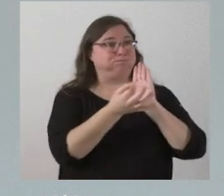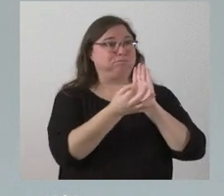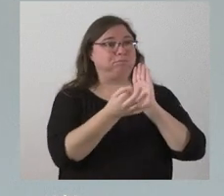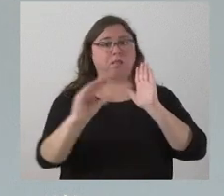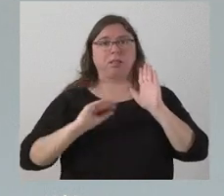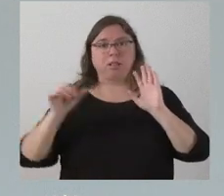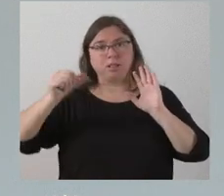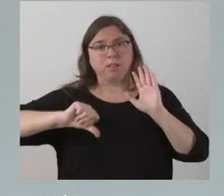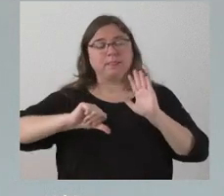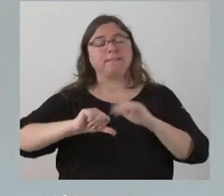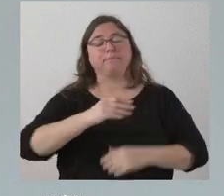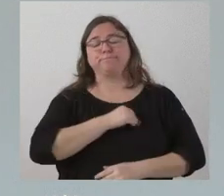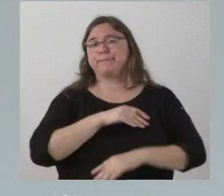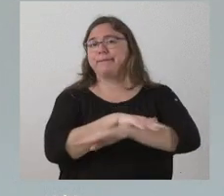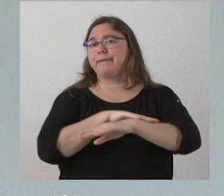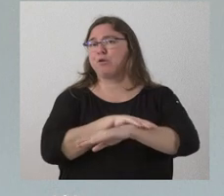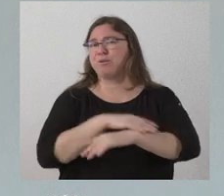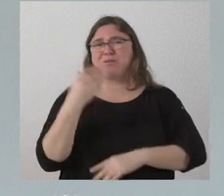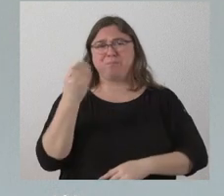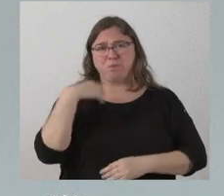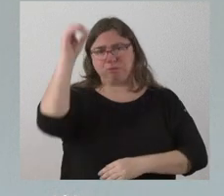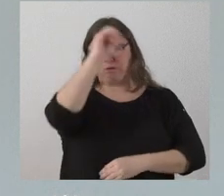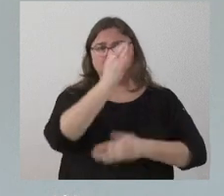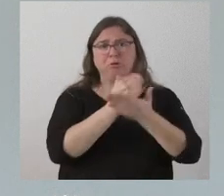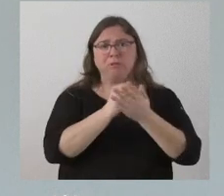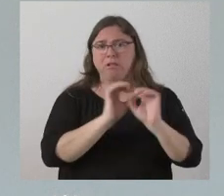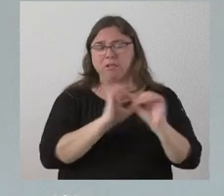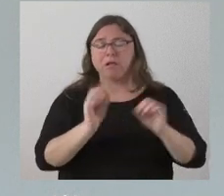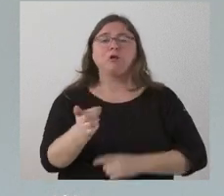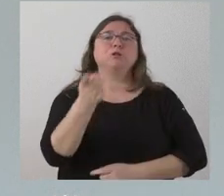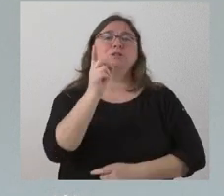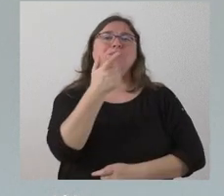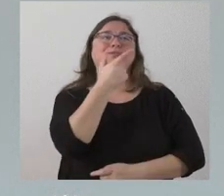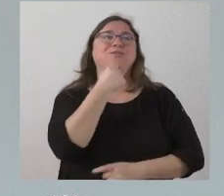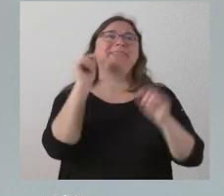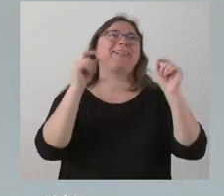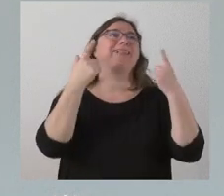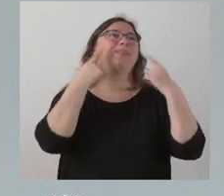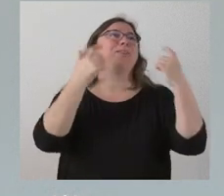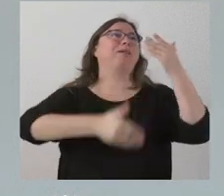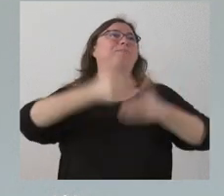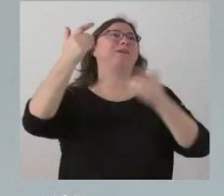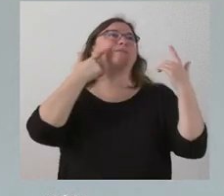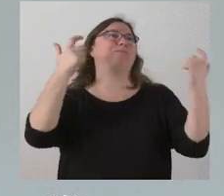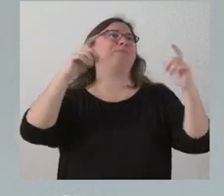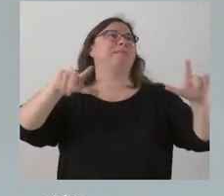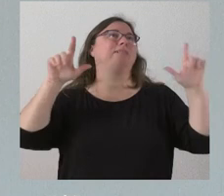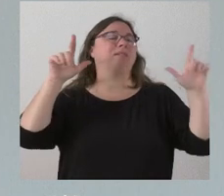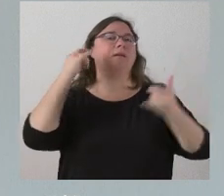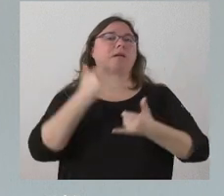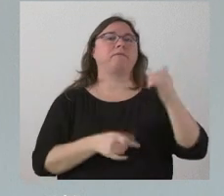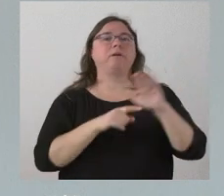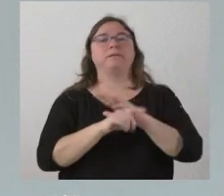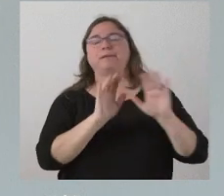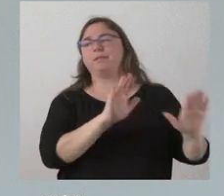el Gobierno ni ha tenido en cuenta la opinión de las comunidades autónomas, ha buscado solo un fácil titular en un momento dado, luego se ha olvidado de la gestión